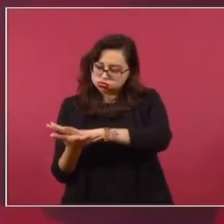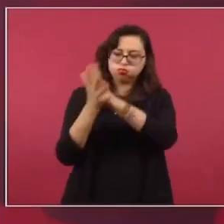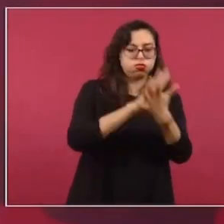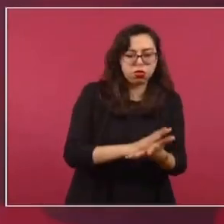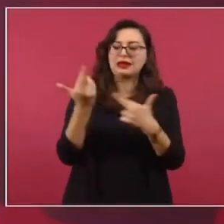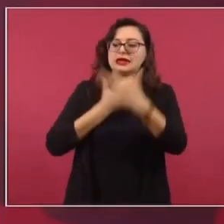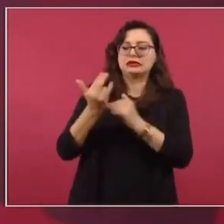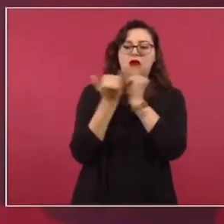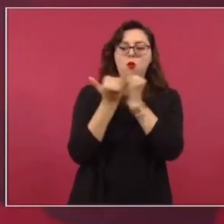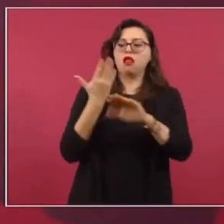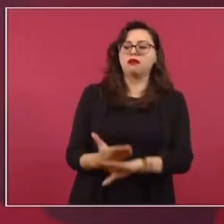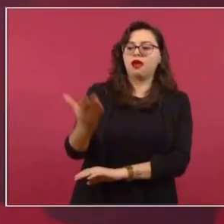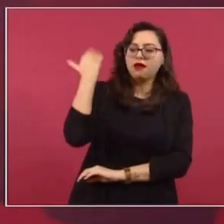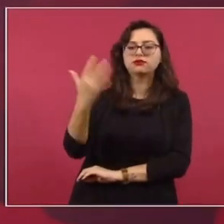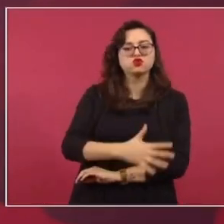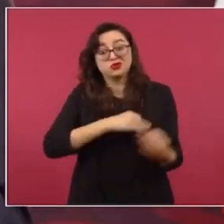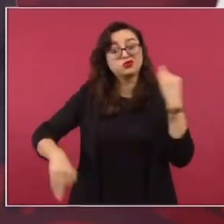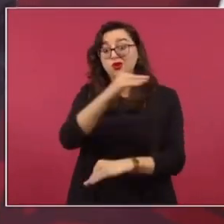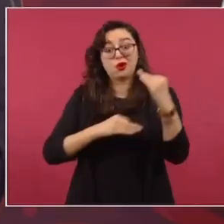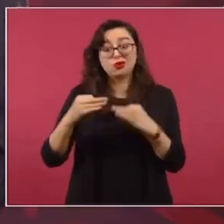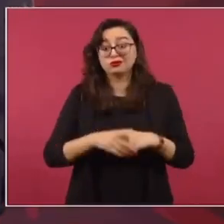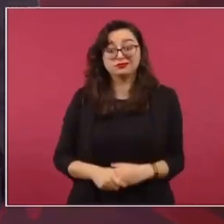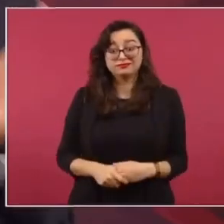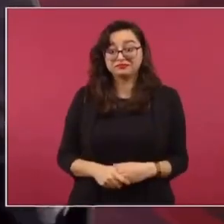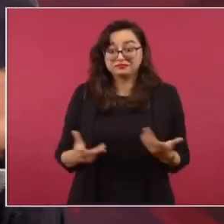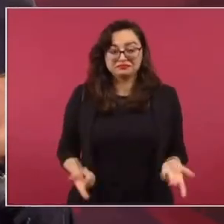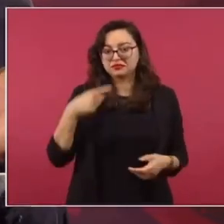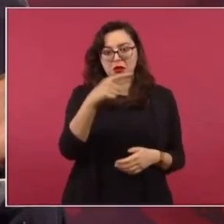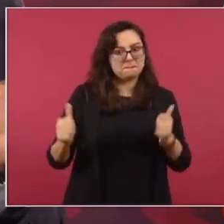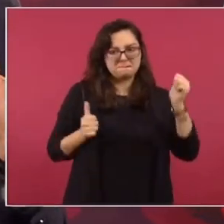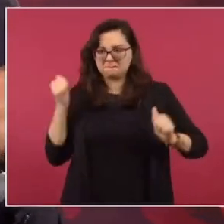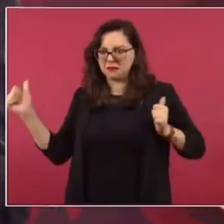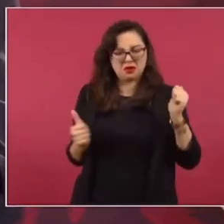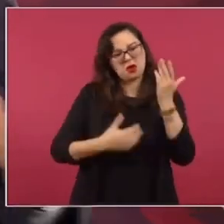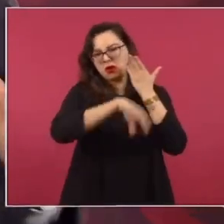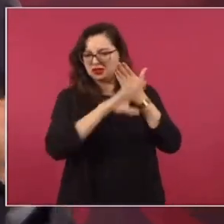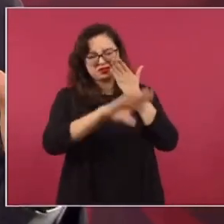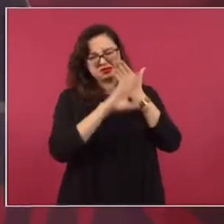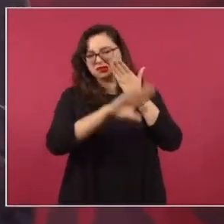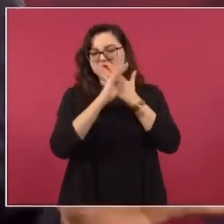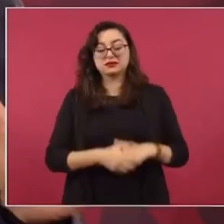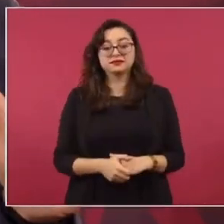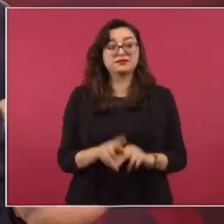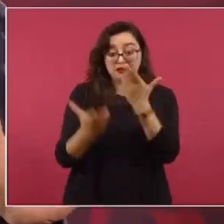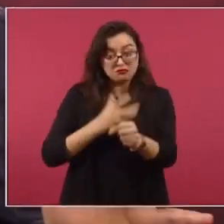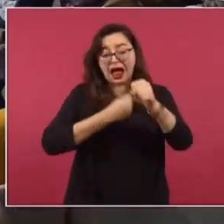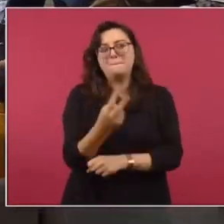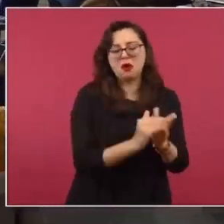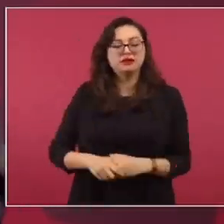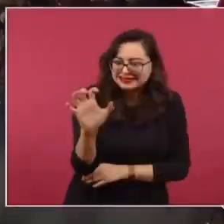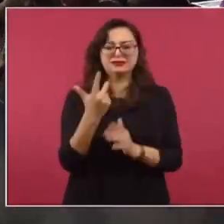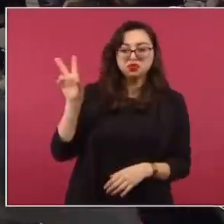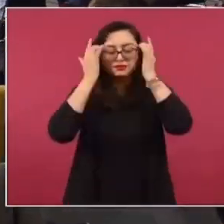de corrupción que prevalecía. No se conformaron con bloquear la reforma constitucional.